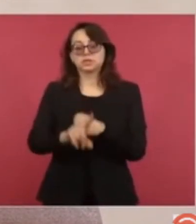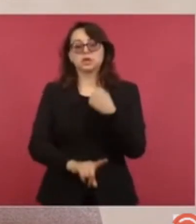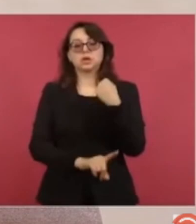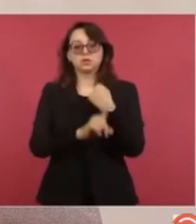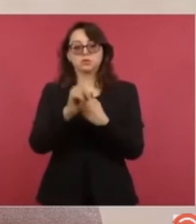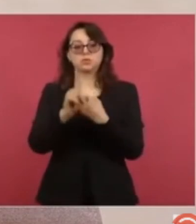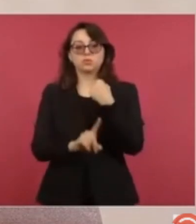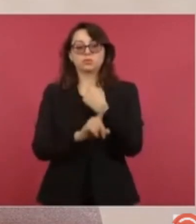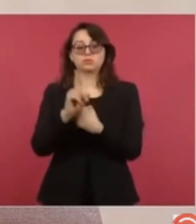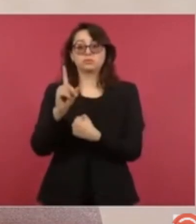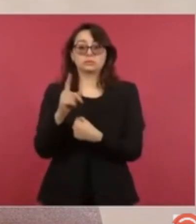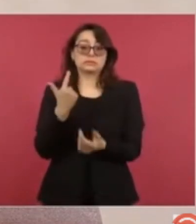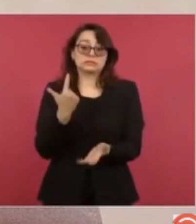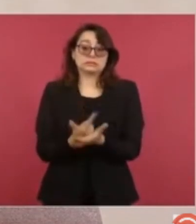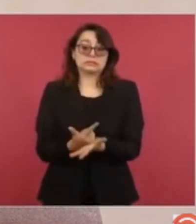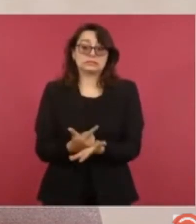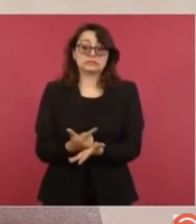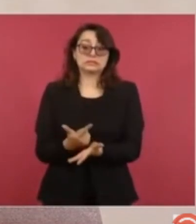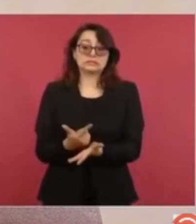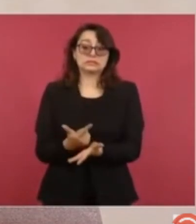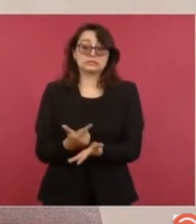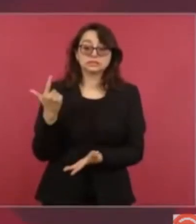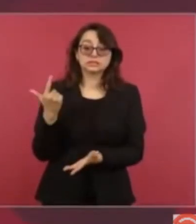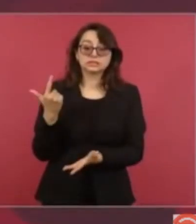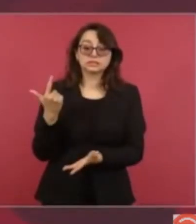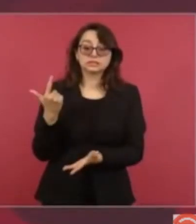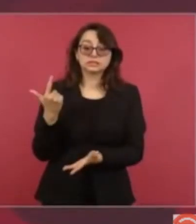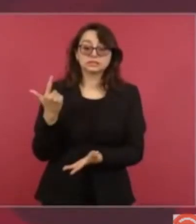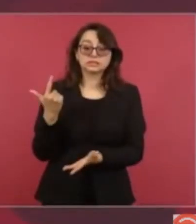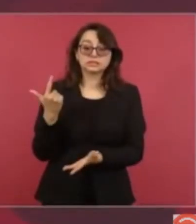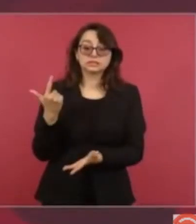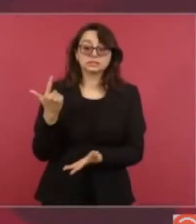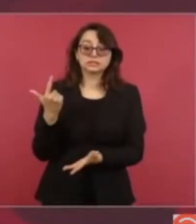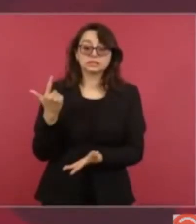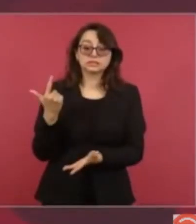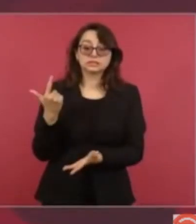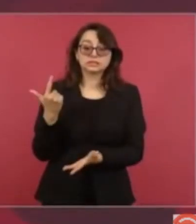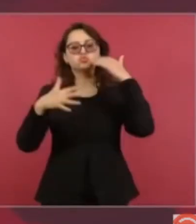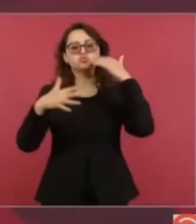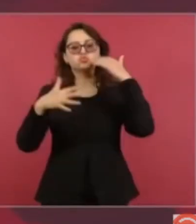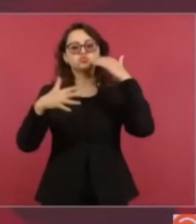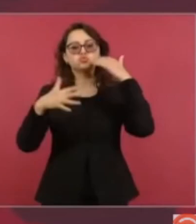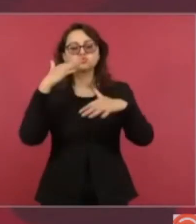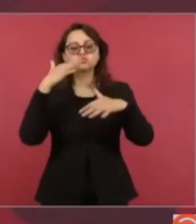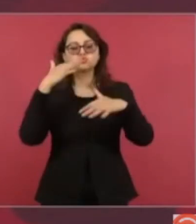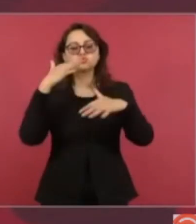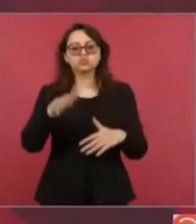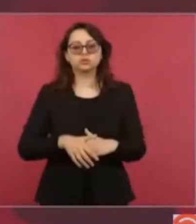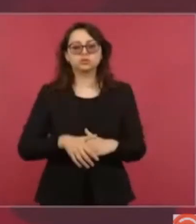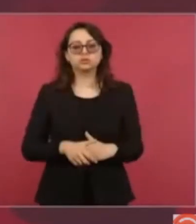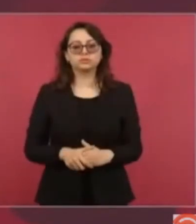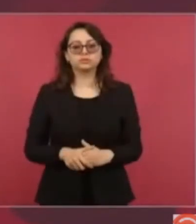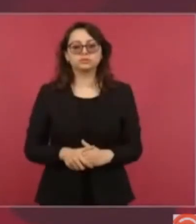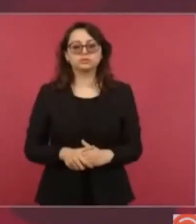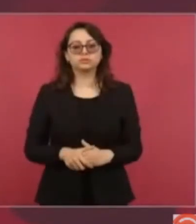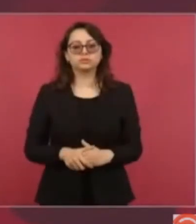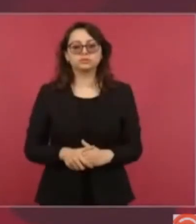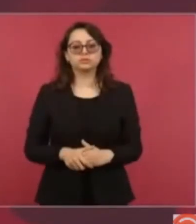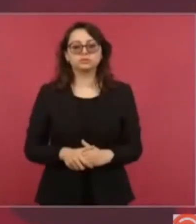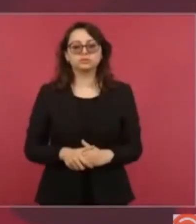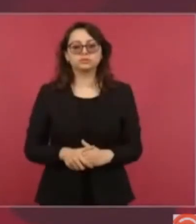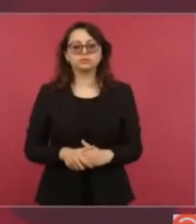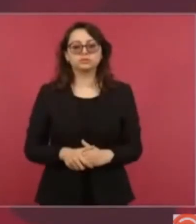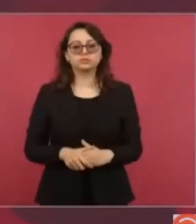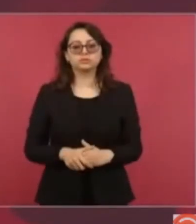grave de contaminación del río. La